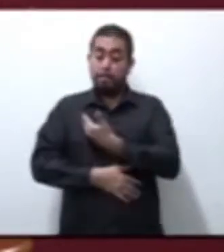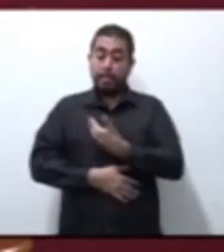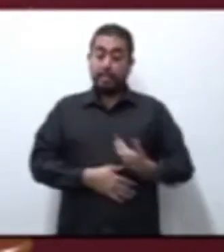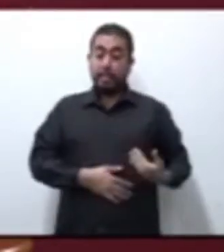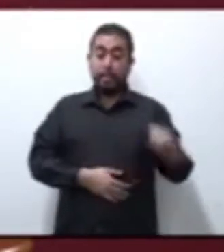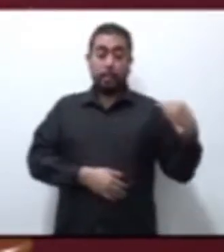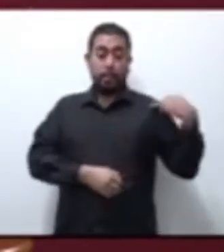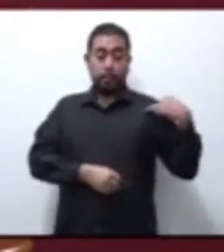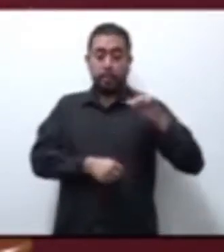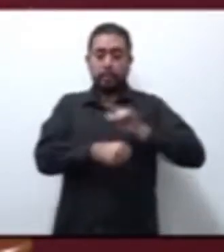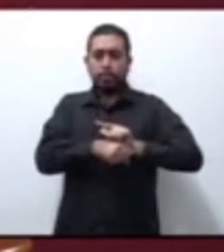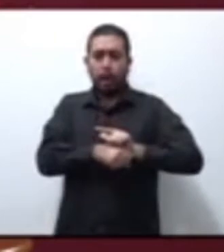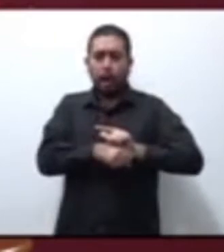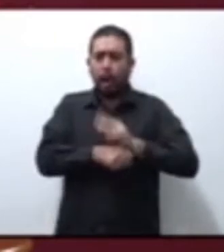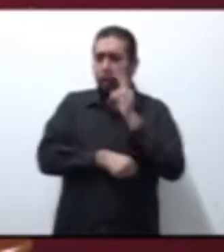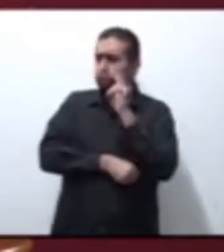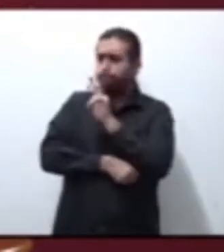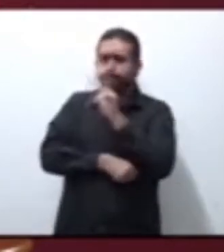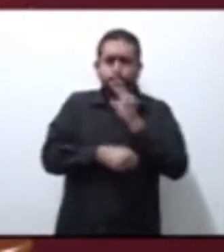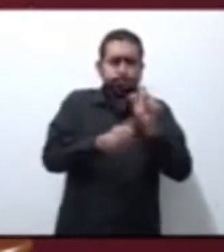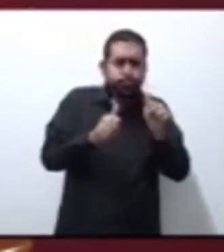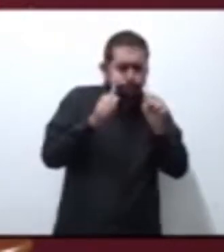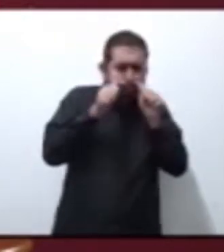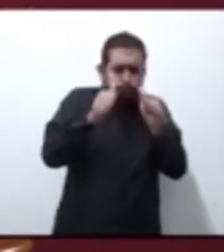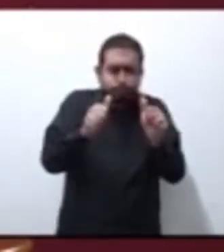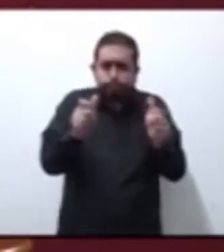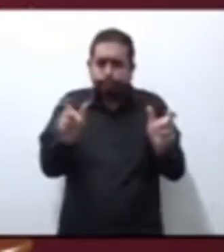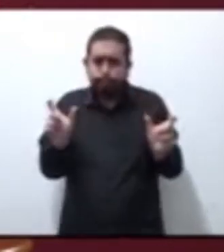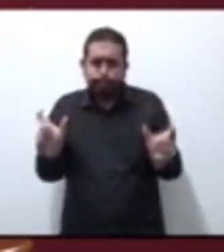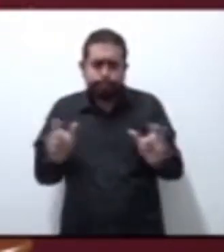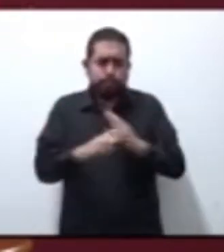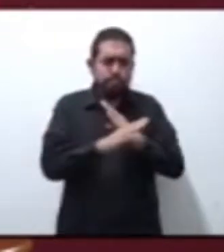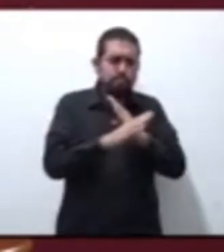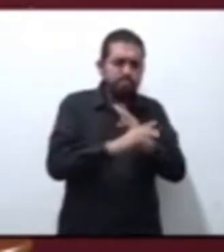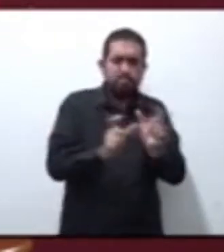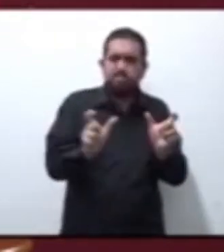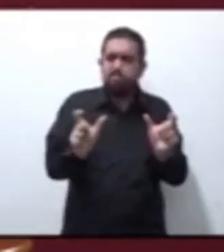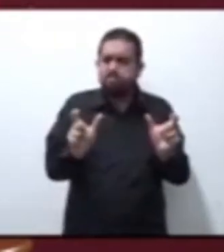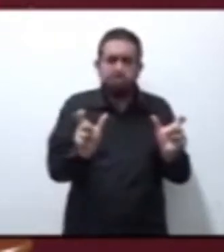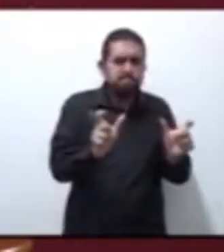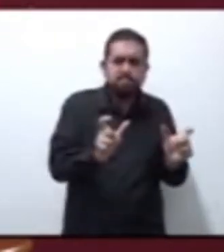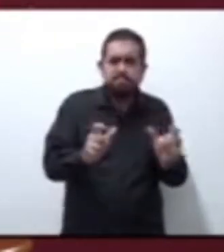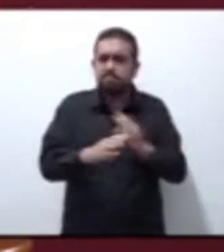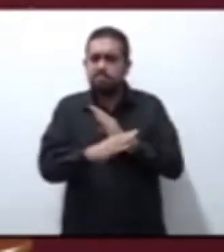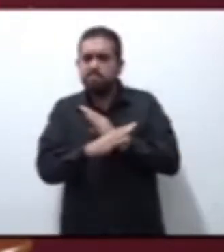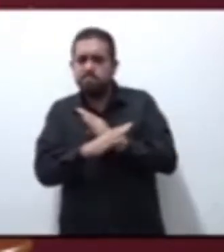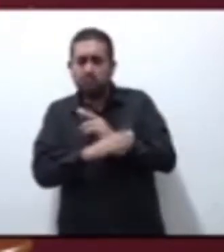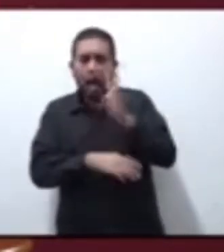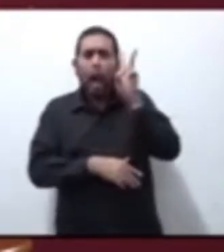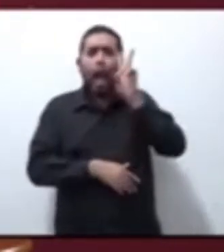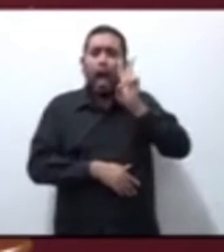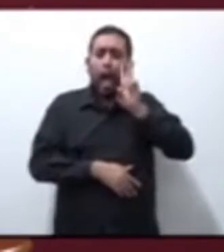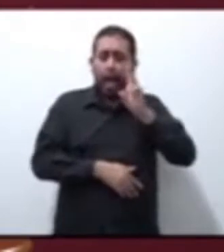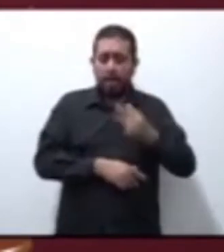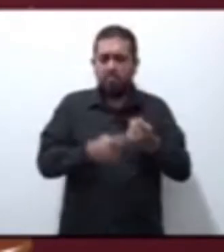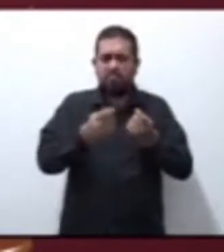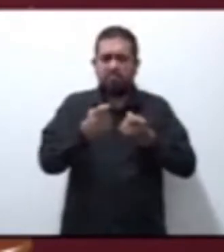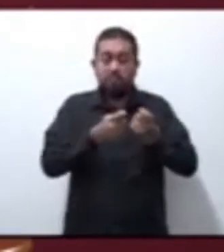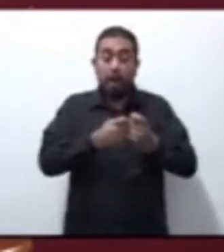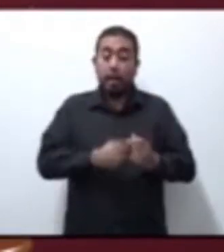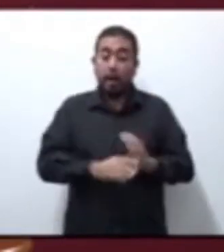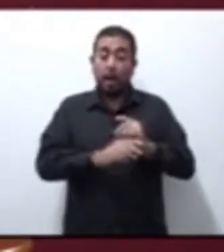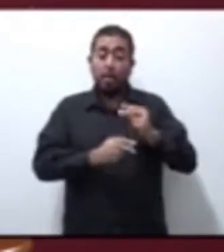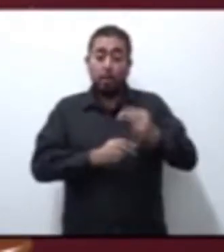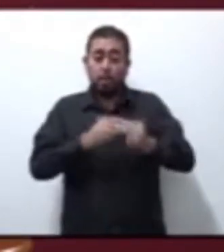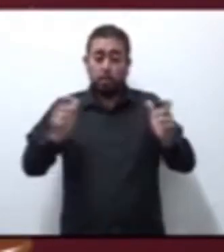han ido aplicando los conceptos necesarios para mitigar y